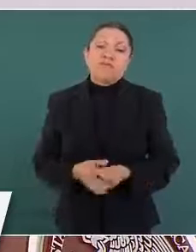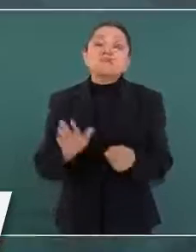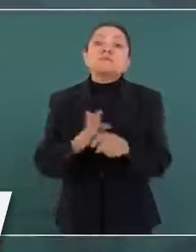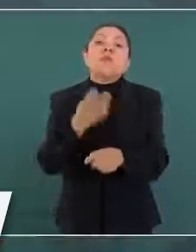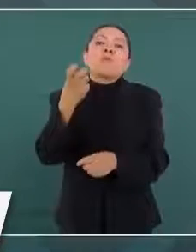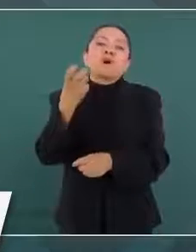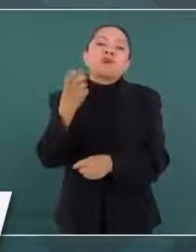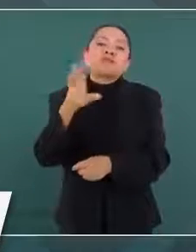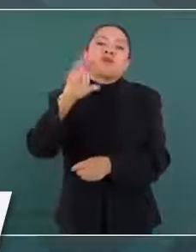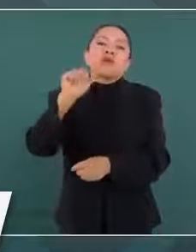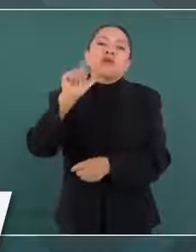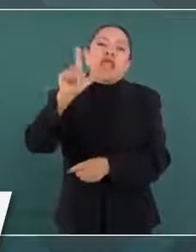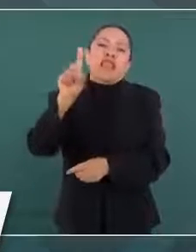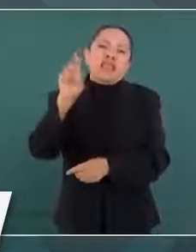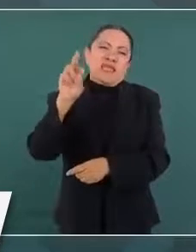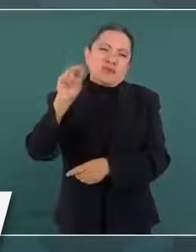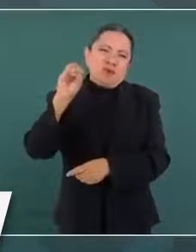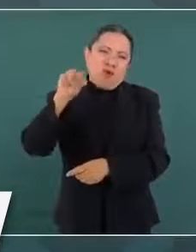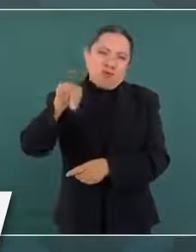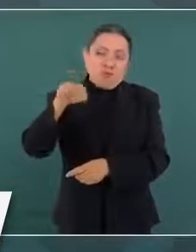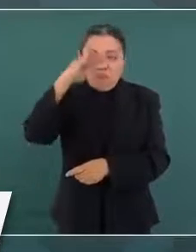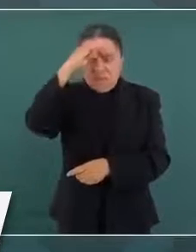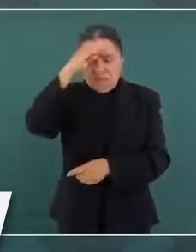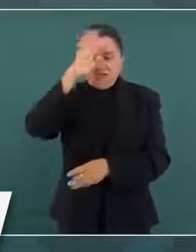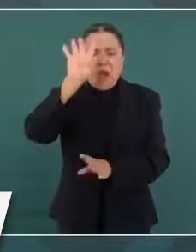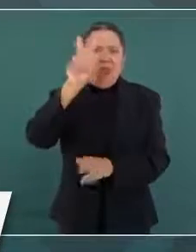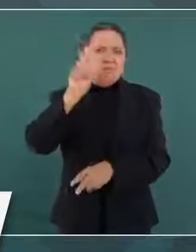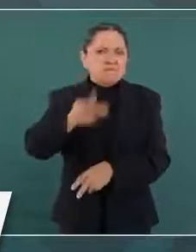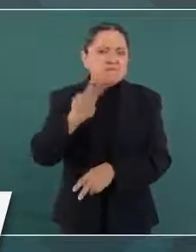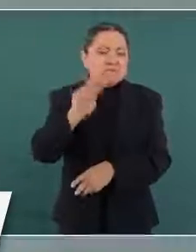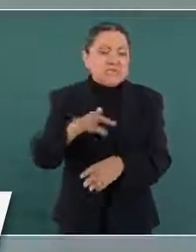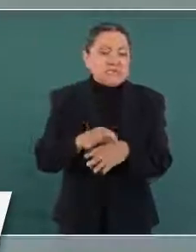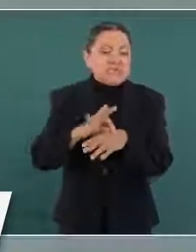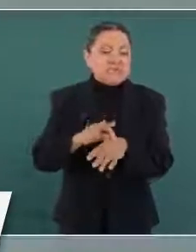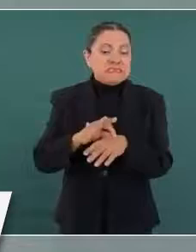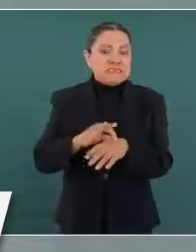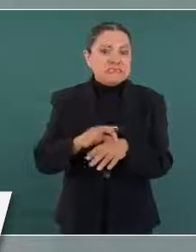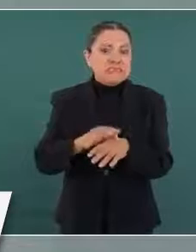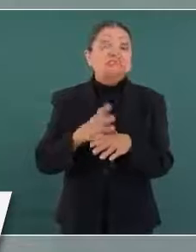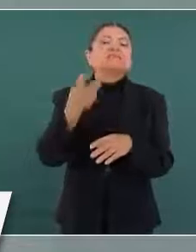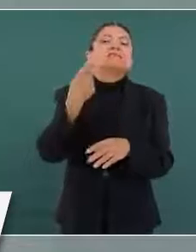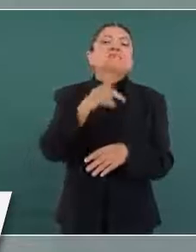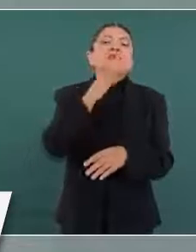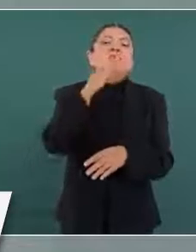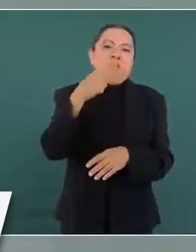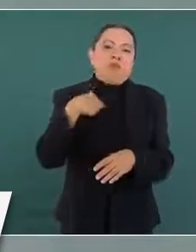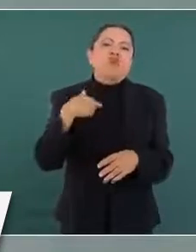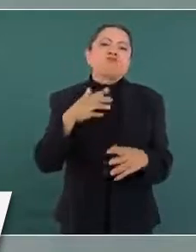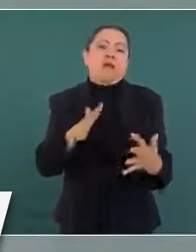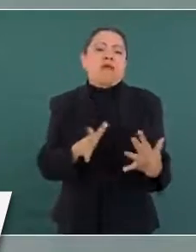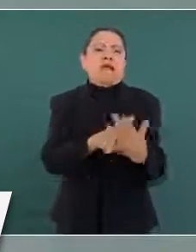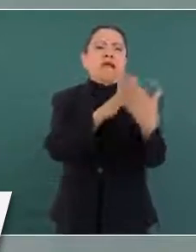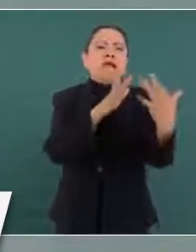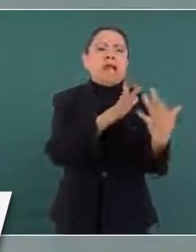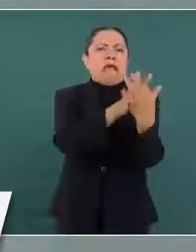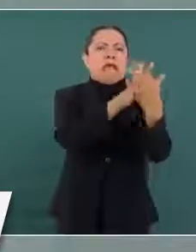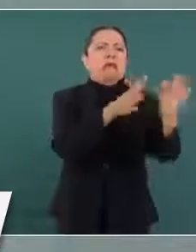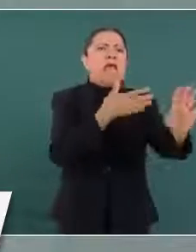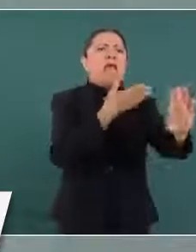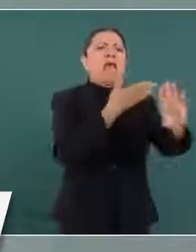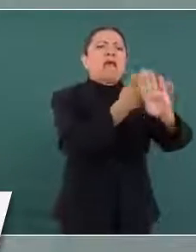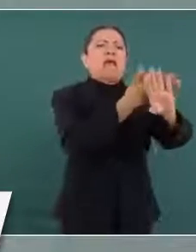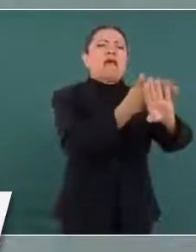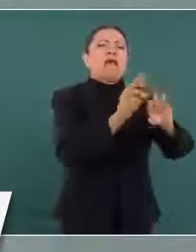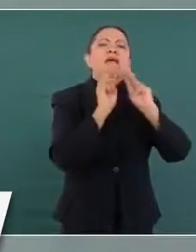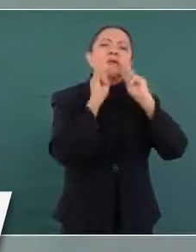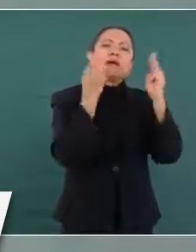pensó ganar la legitimidad declarando la guerra al narcotráfico